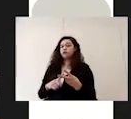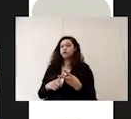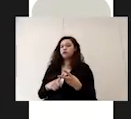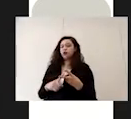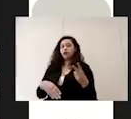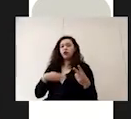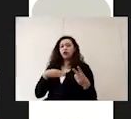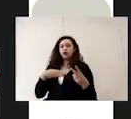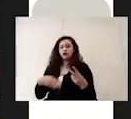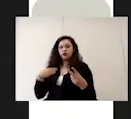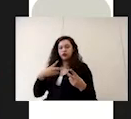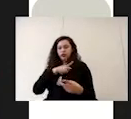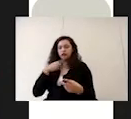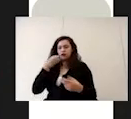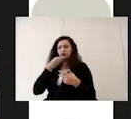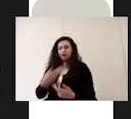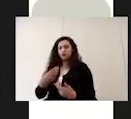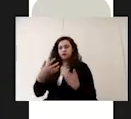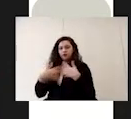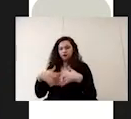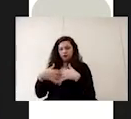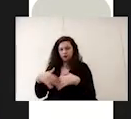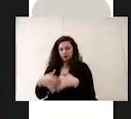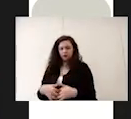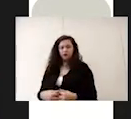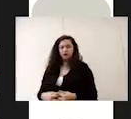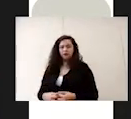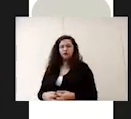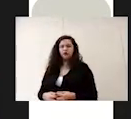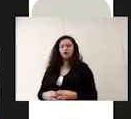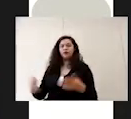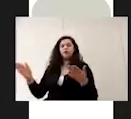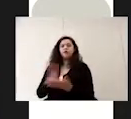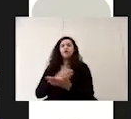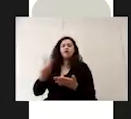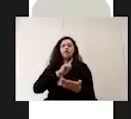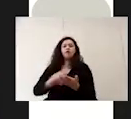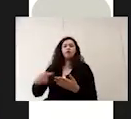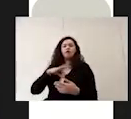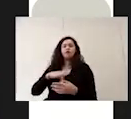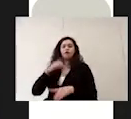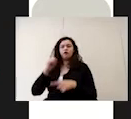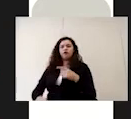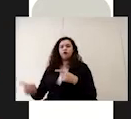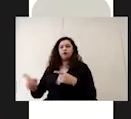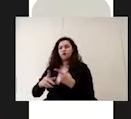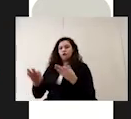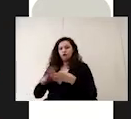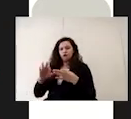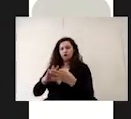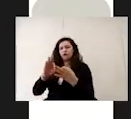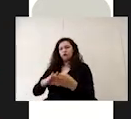deben funcionar apropiadamente además se deben limpiar y desinfectar de manera regular particular